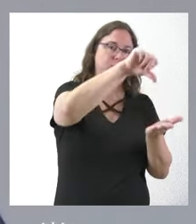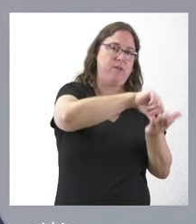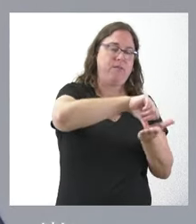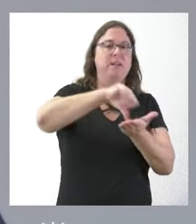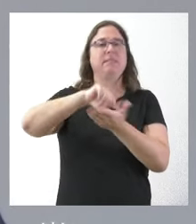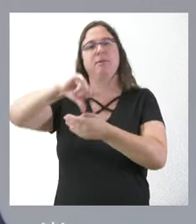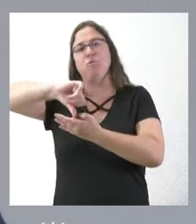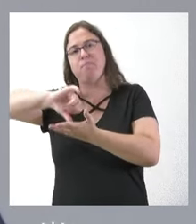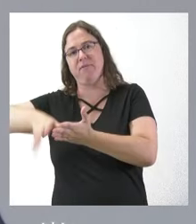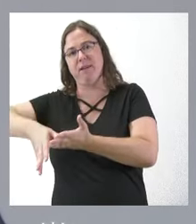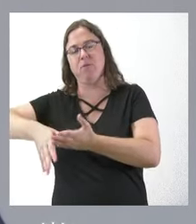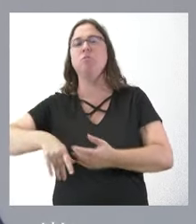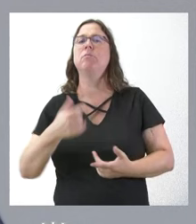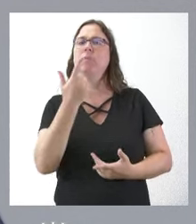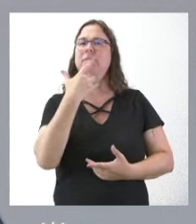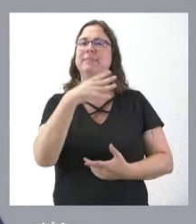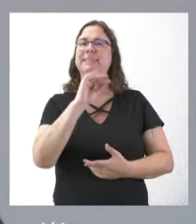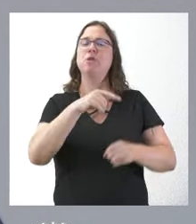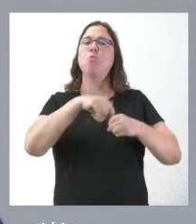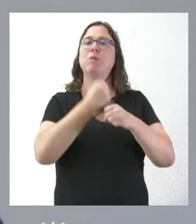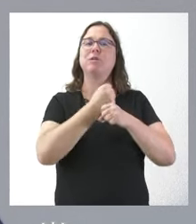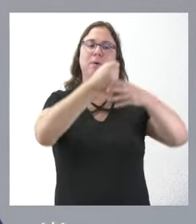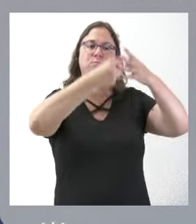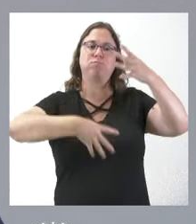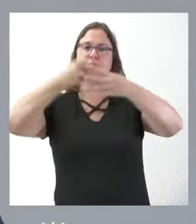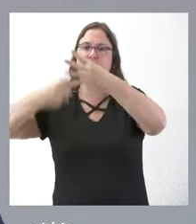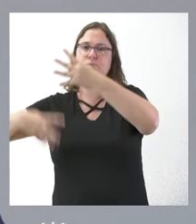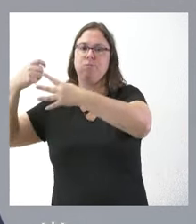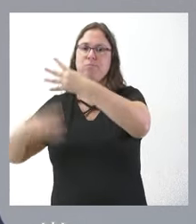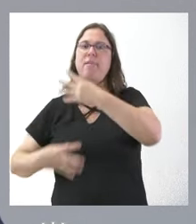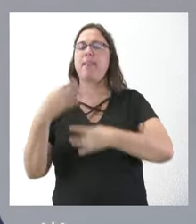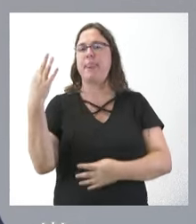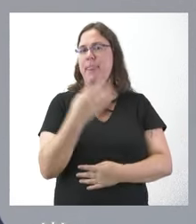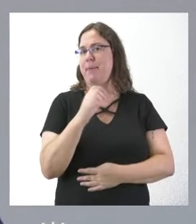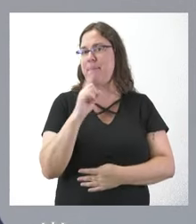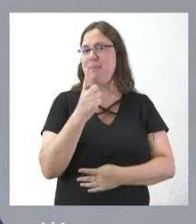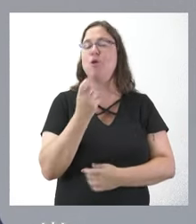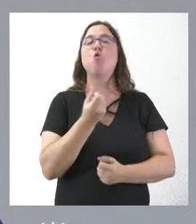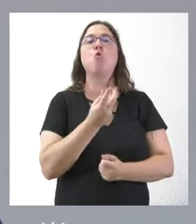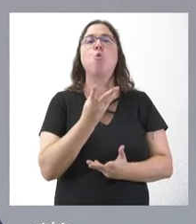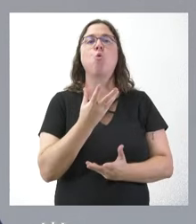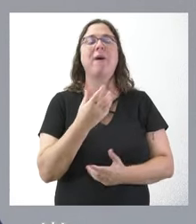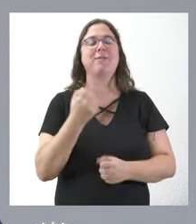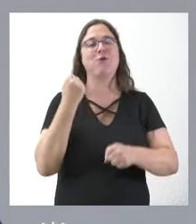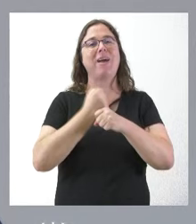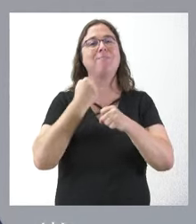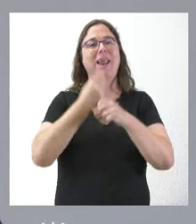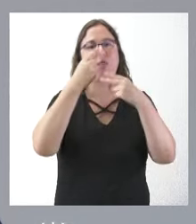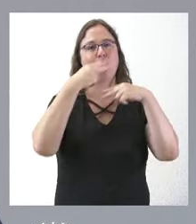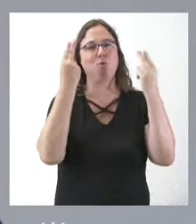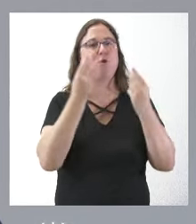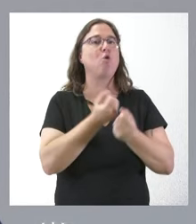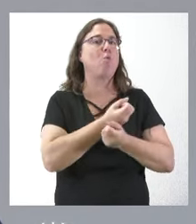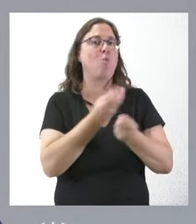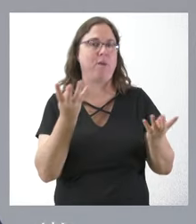Para entender lo que son las relaciones de puestos de trabajo, tenemos que partir, en primer lugar, del número de empleados públicos que tenemos en